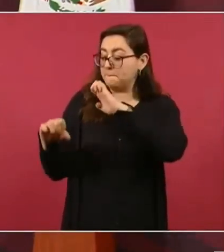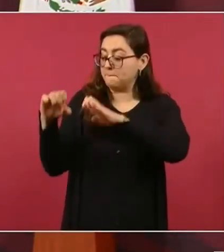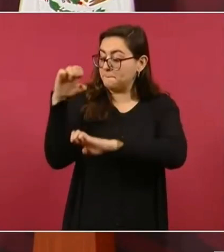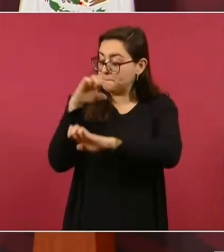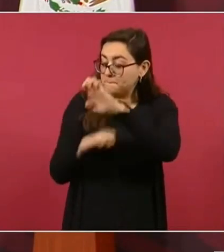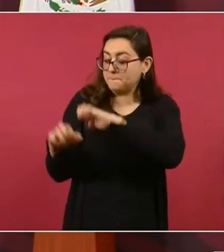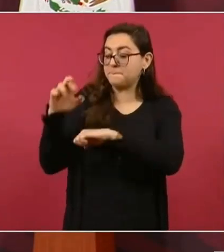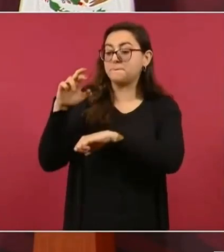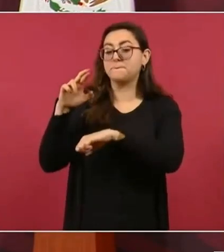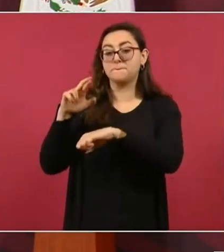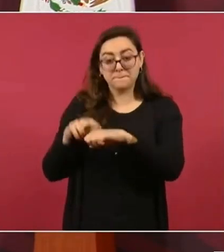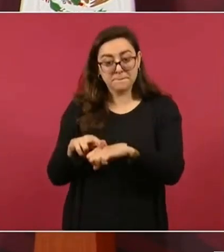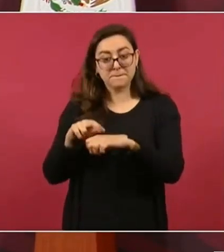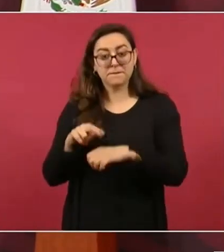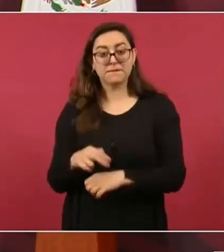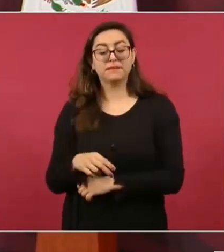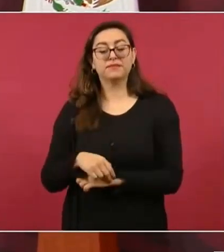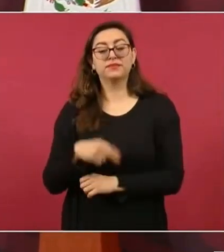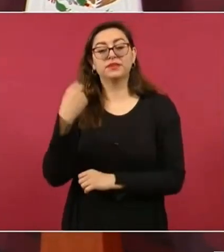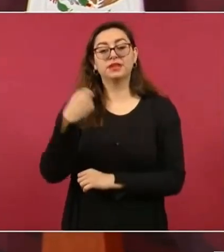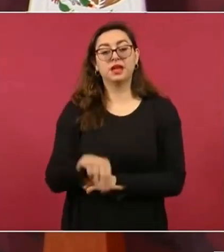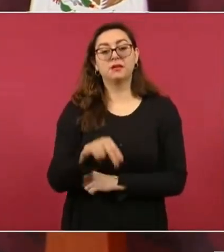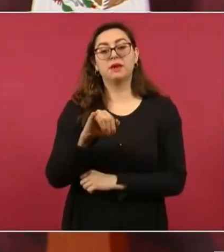Un señor hinojosa.